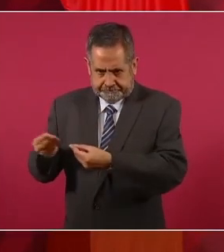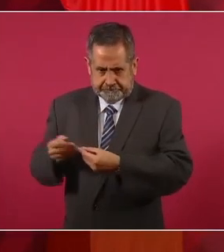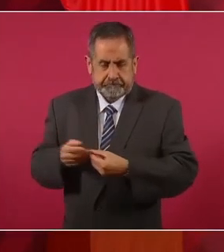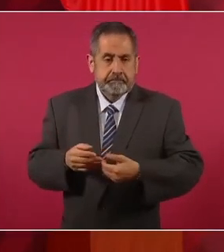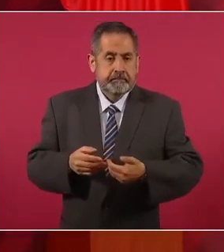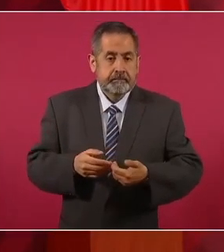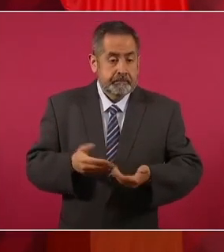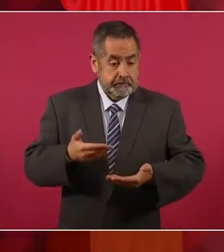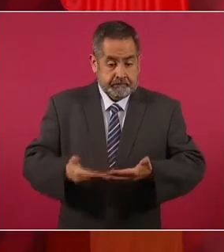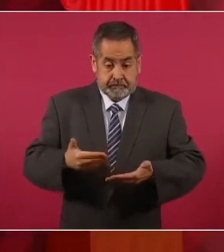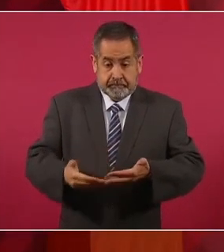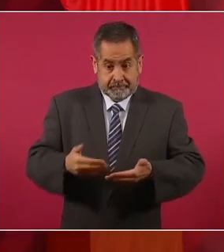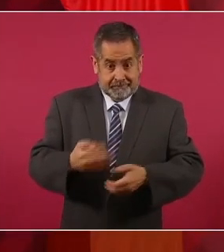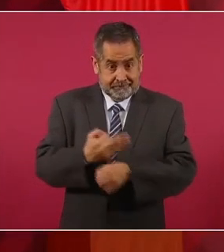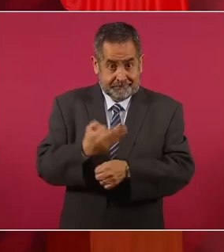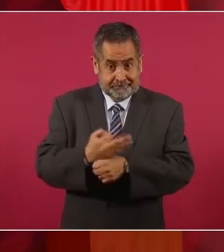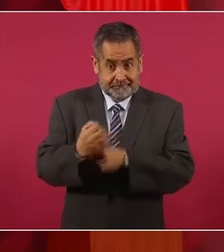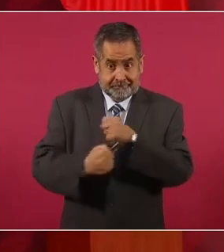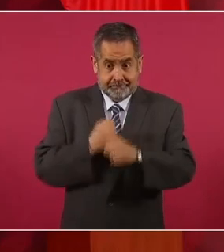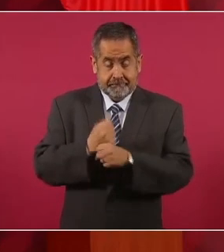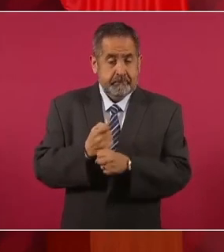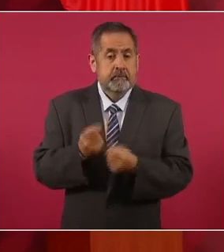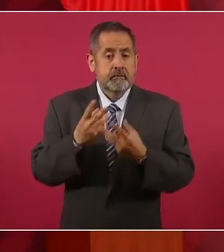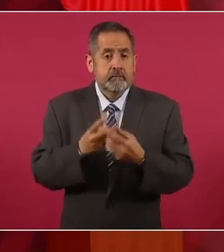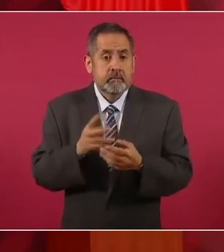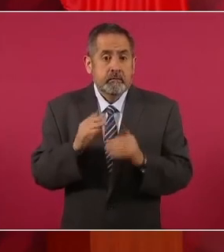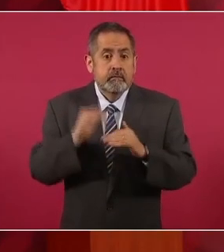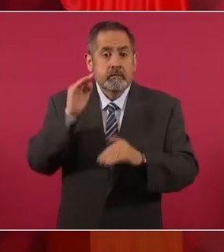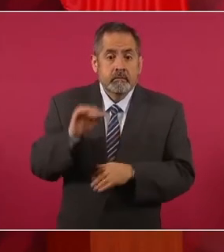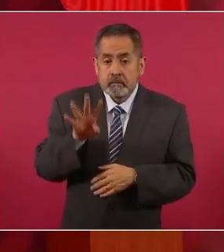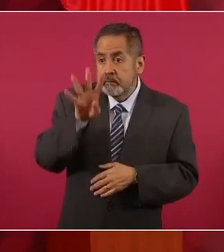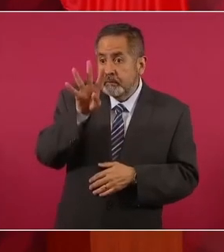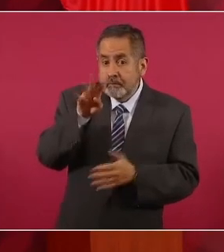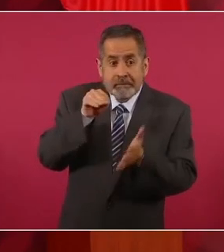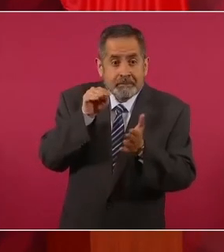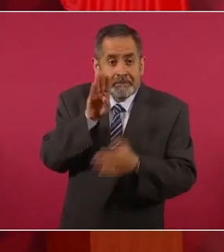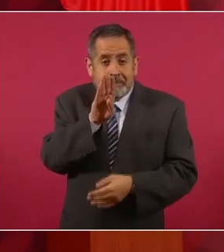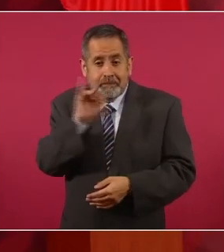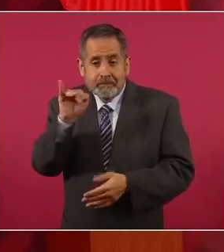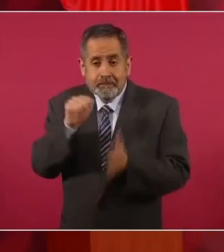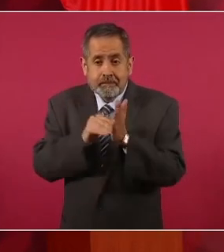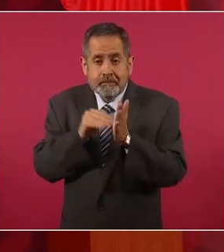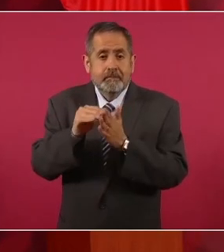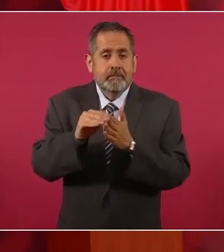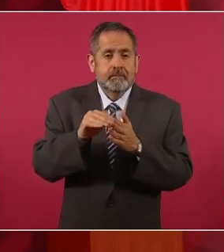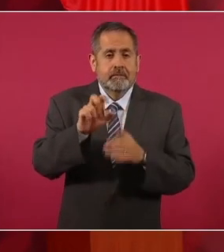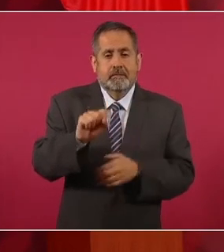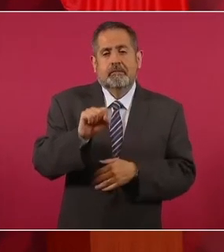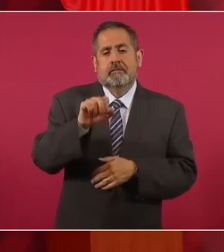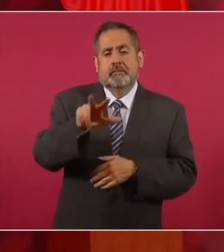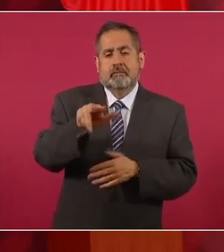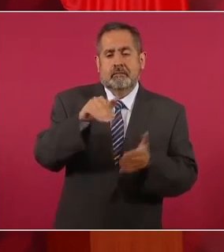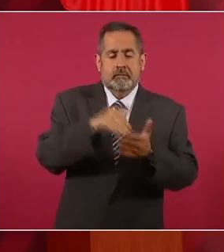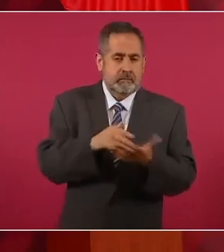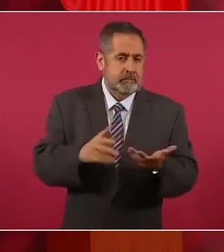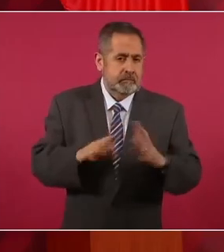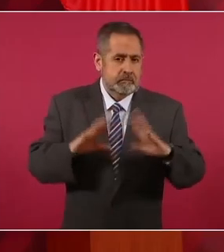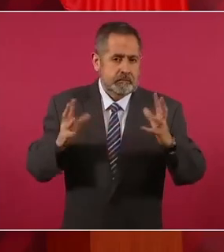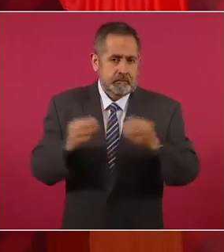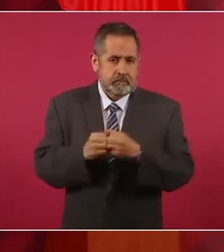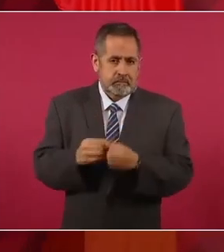y en este periodo cuatro billones 68 mil. casi